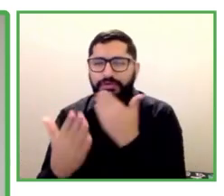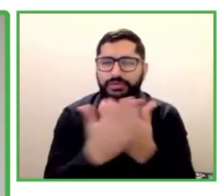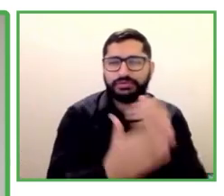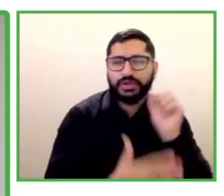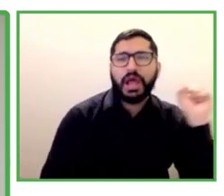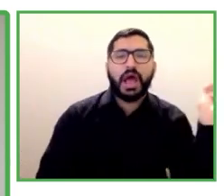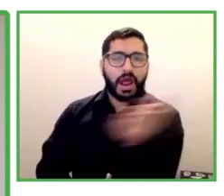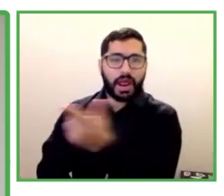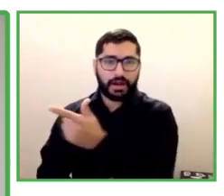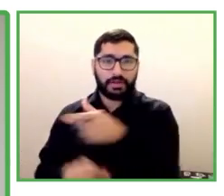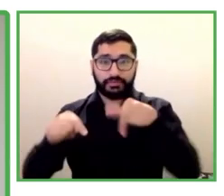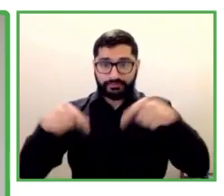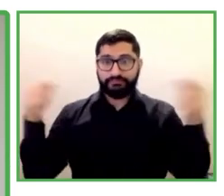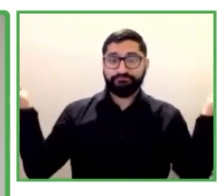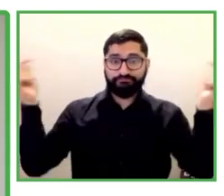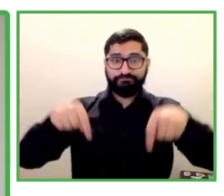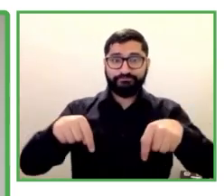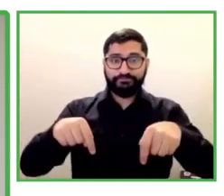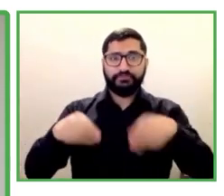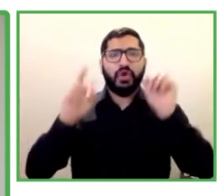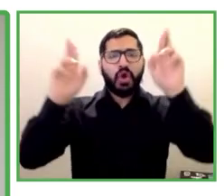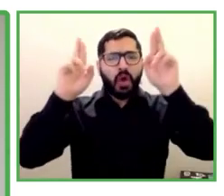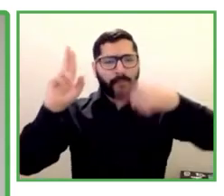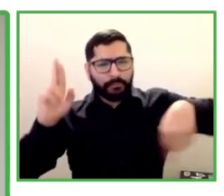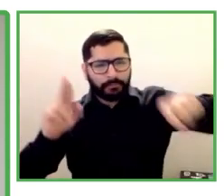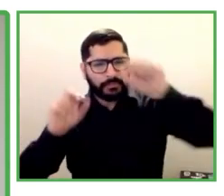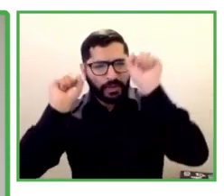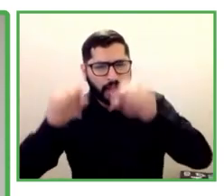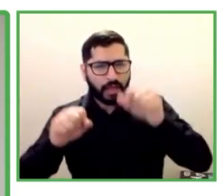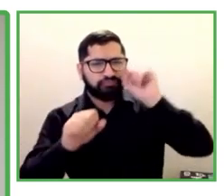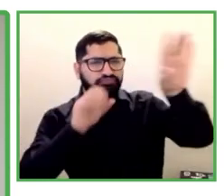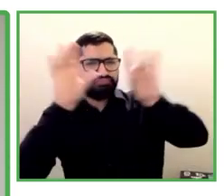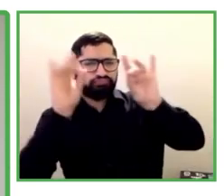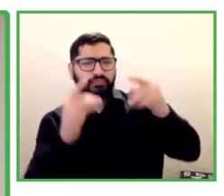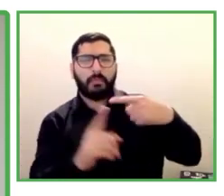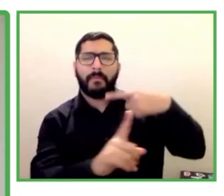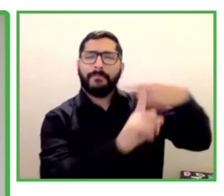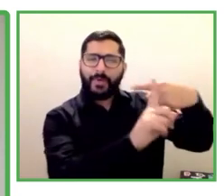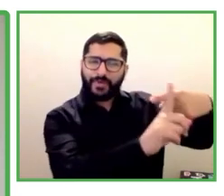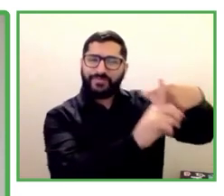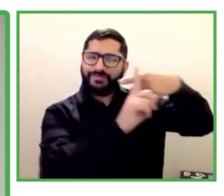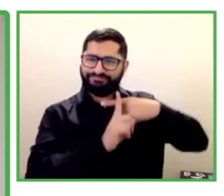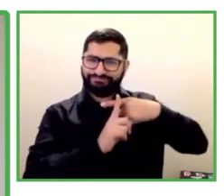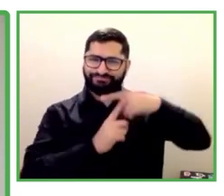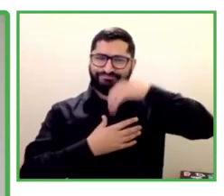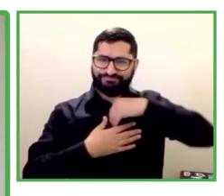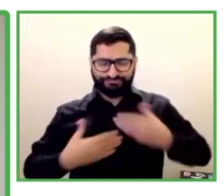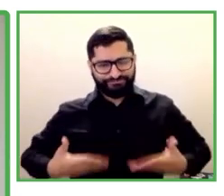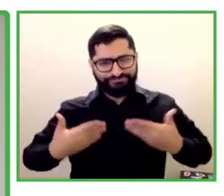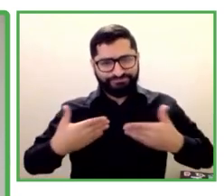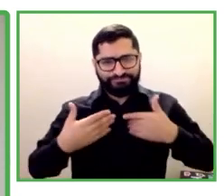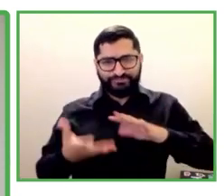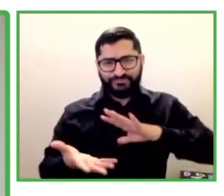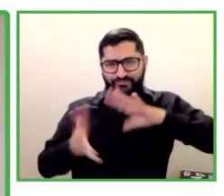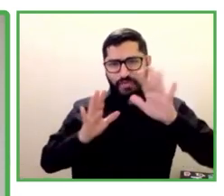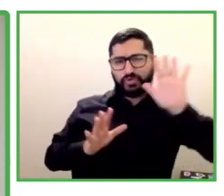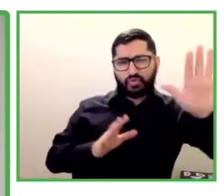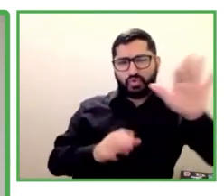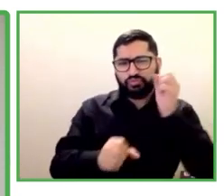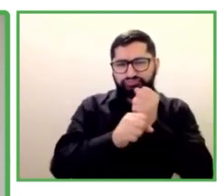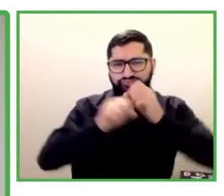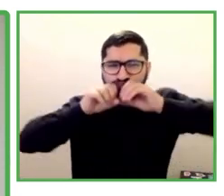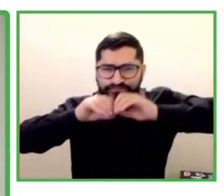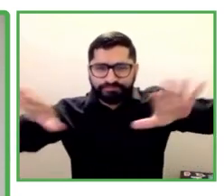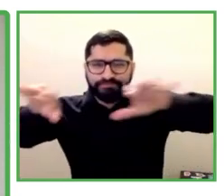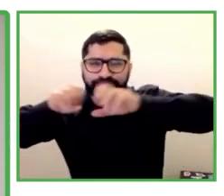encontrado inspiración. Espero que hayan encontrado formas de apoyar la replicación de estas soluciones que están probadas y ojalá